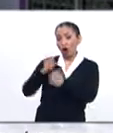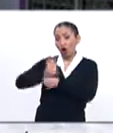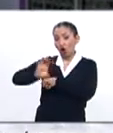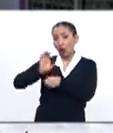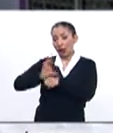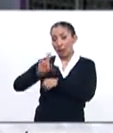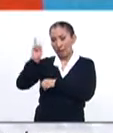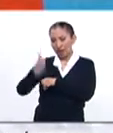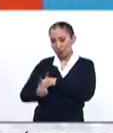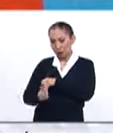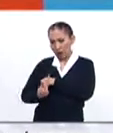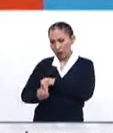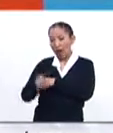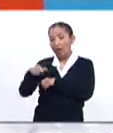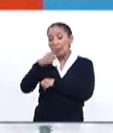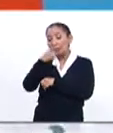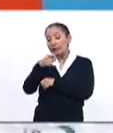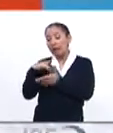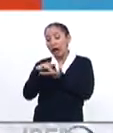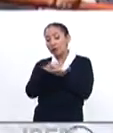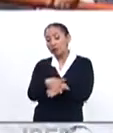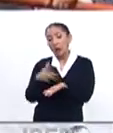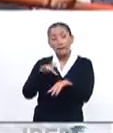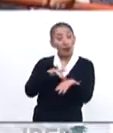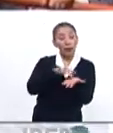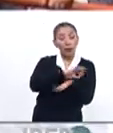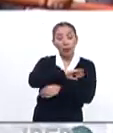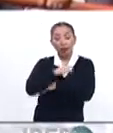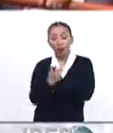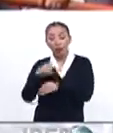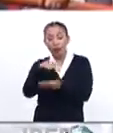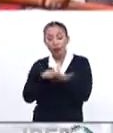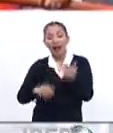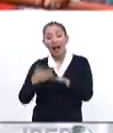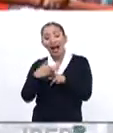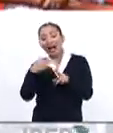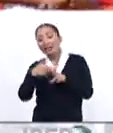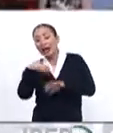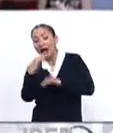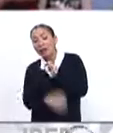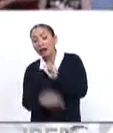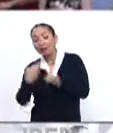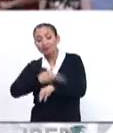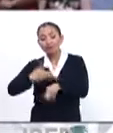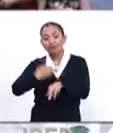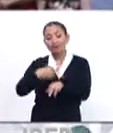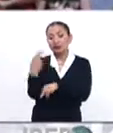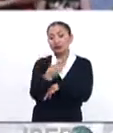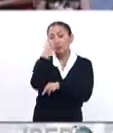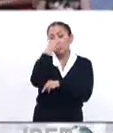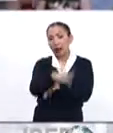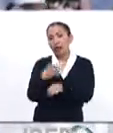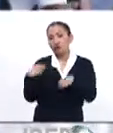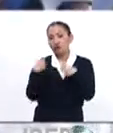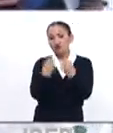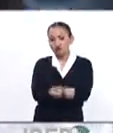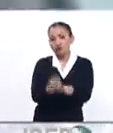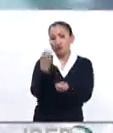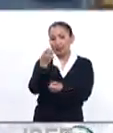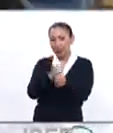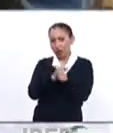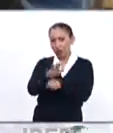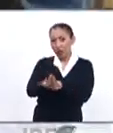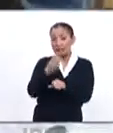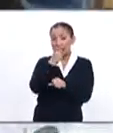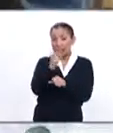Colombia con Venezuela. Afirmaron que la ayuda podría ser almacenada en la zona hasta que se concreten los arreglos necesarios para entregarla. Esta